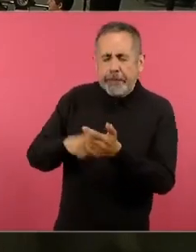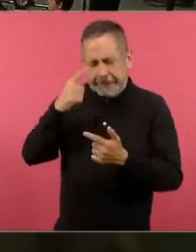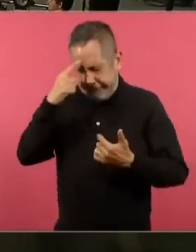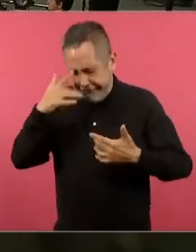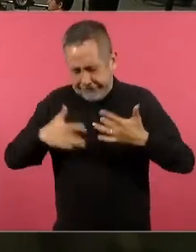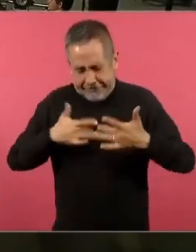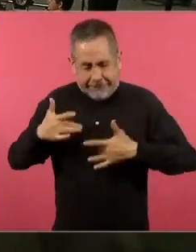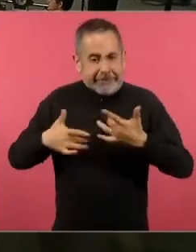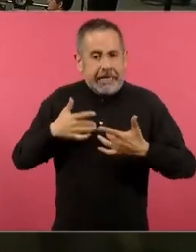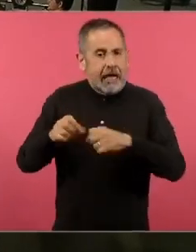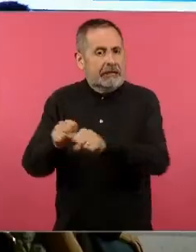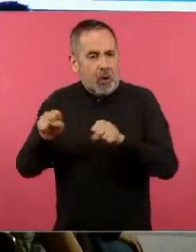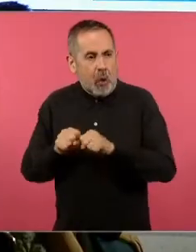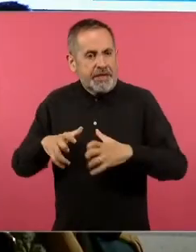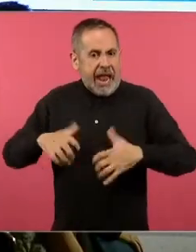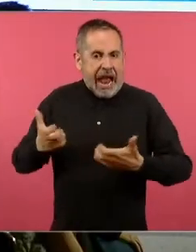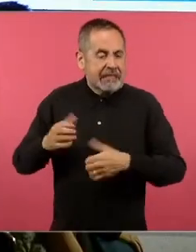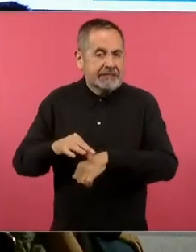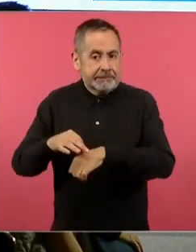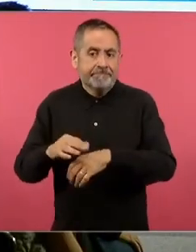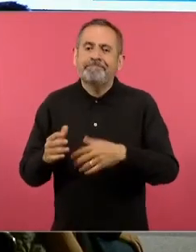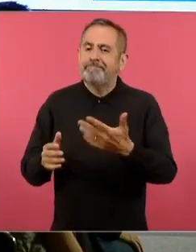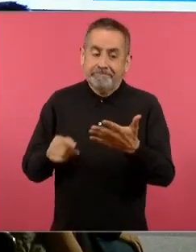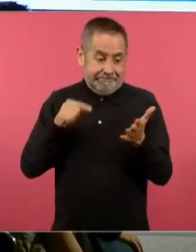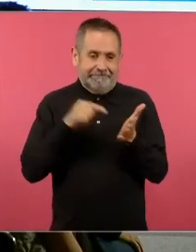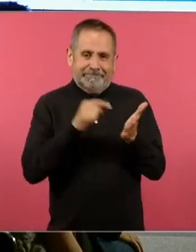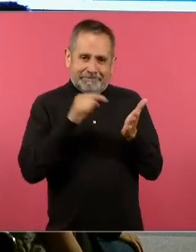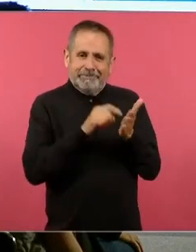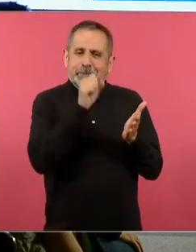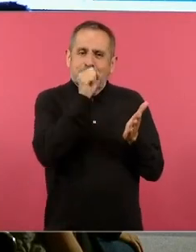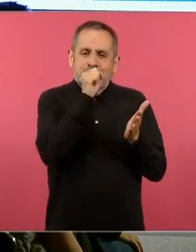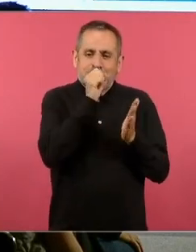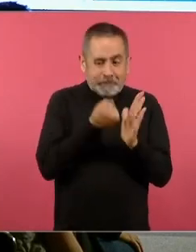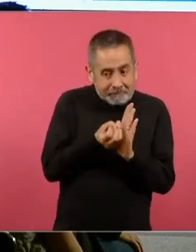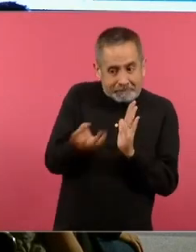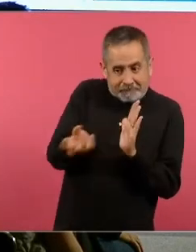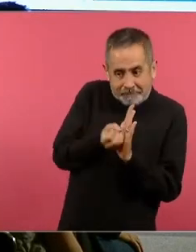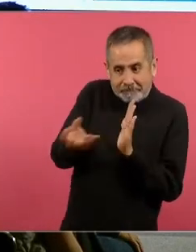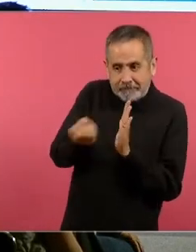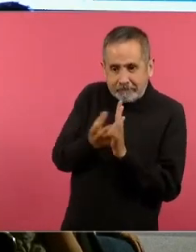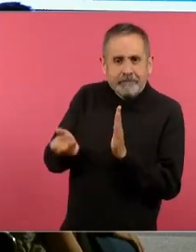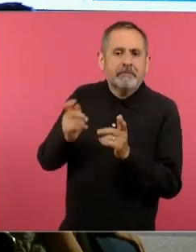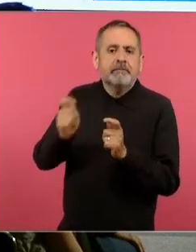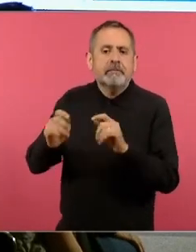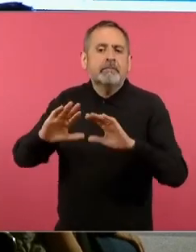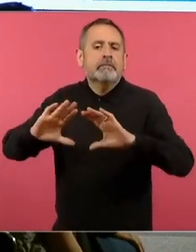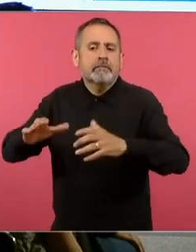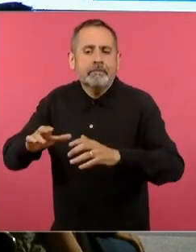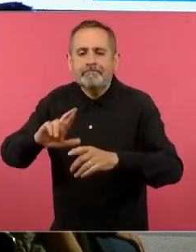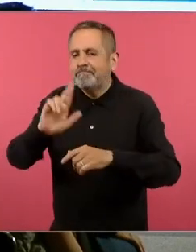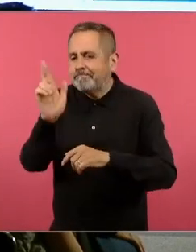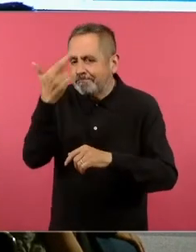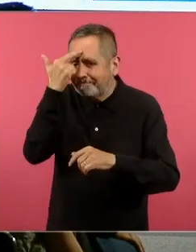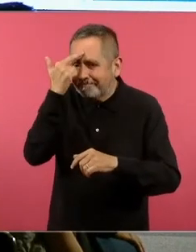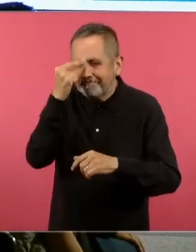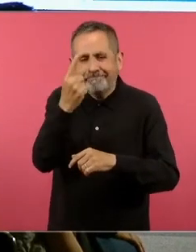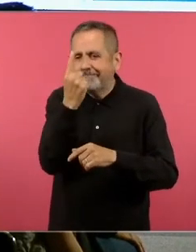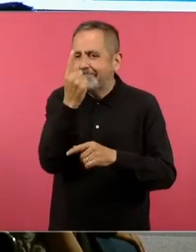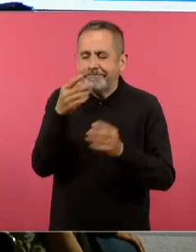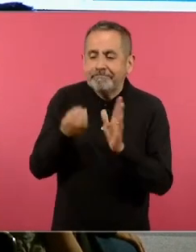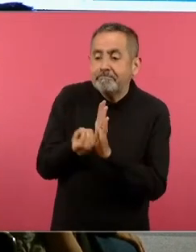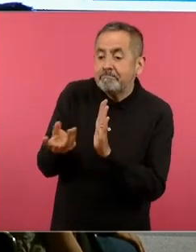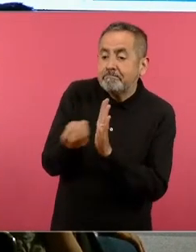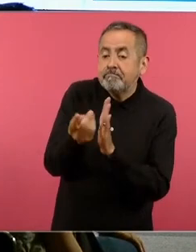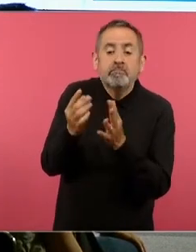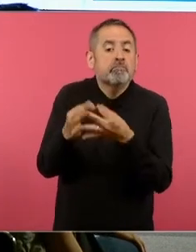aulas. Claro, trabajando desde este escenario comunitario en el que recordamos lo importante que es